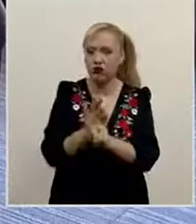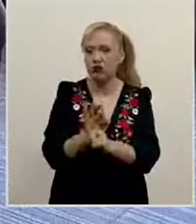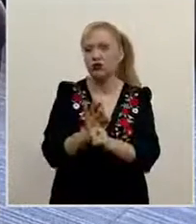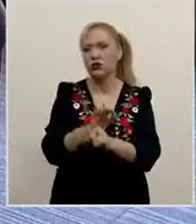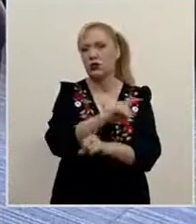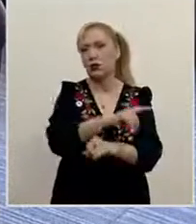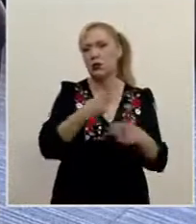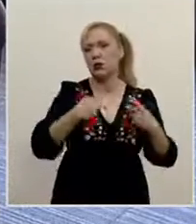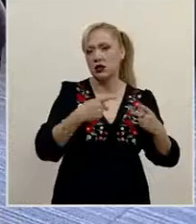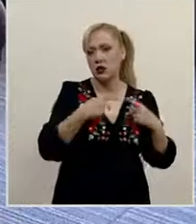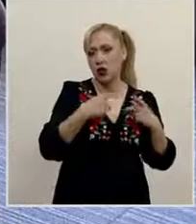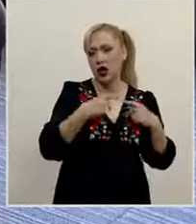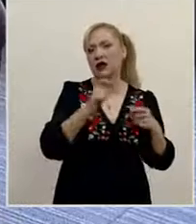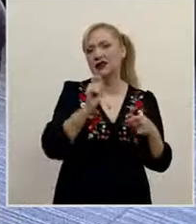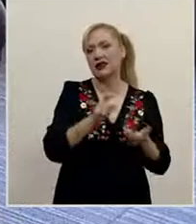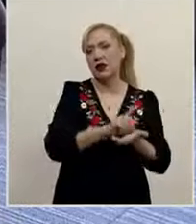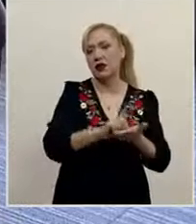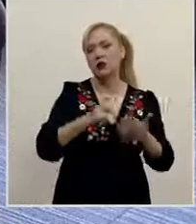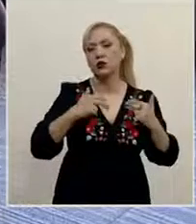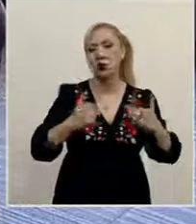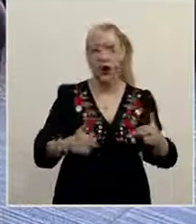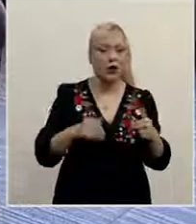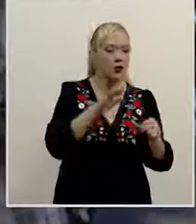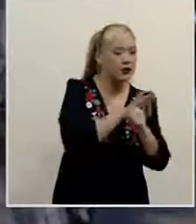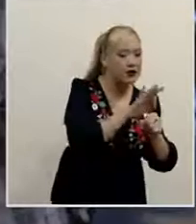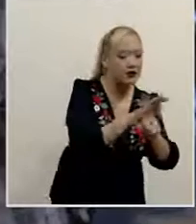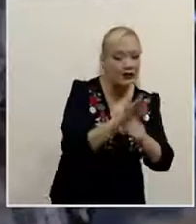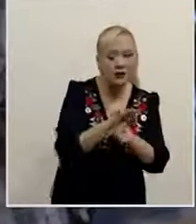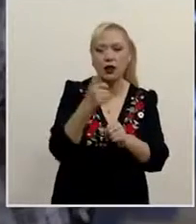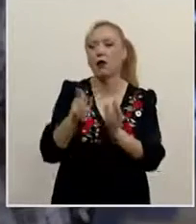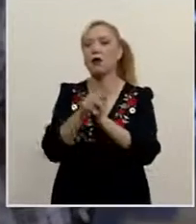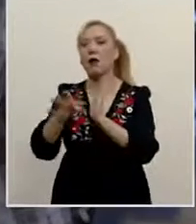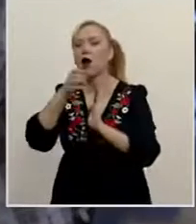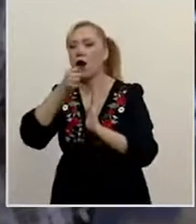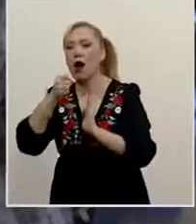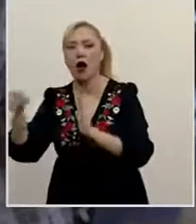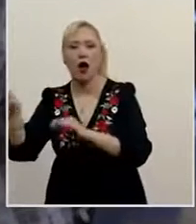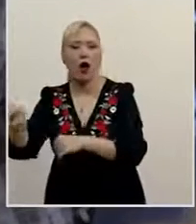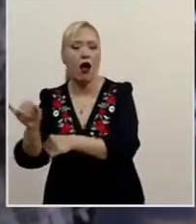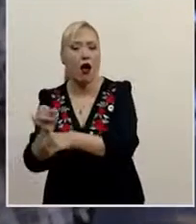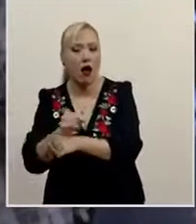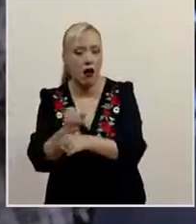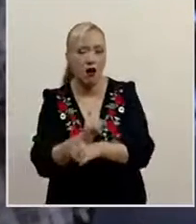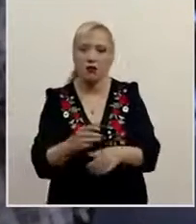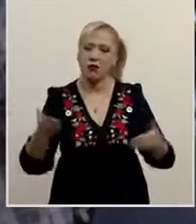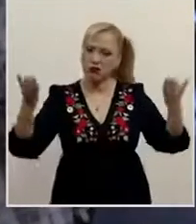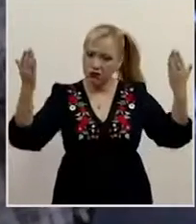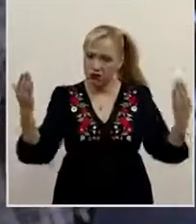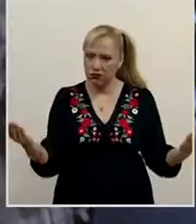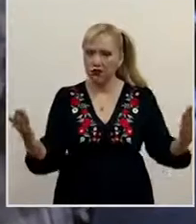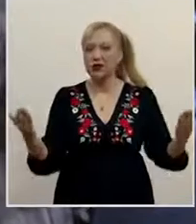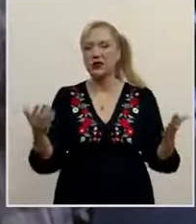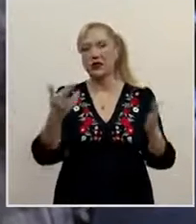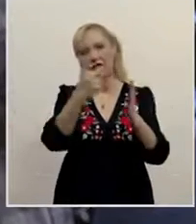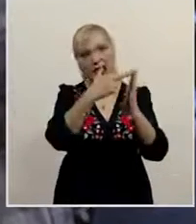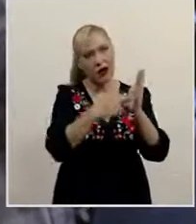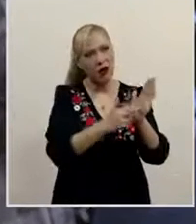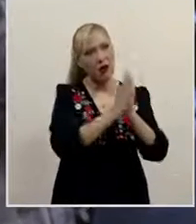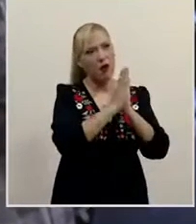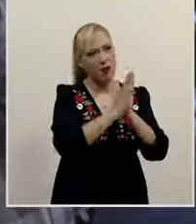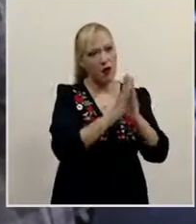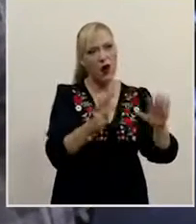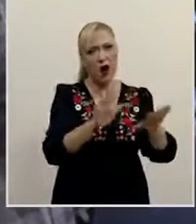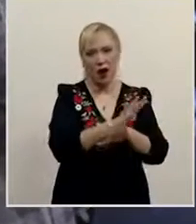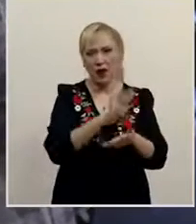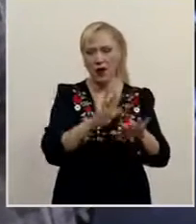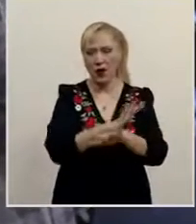Derechos Humanos y Periodistas que permitan la revisión de su marco normativo y modifique las herramientas